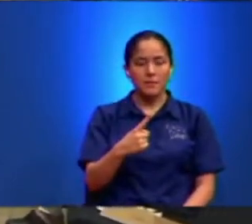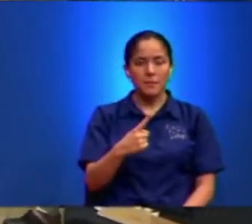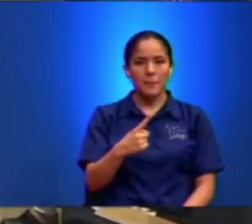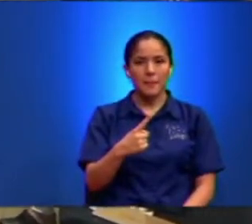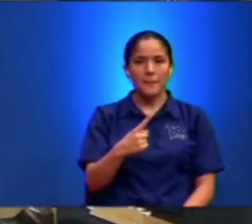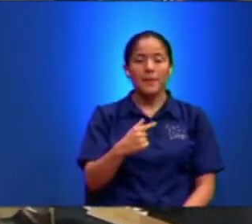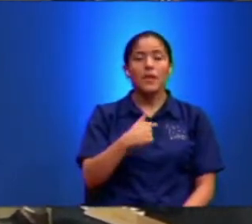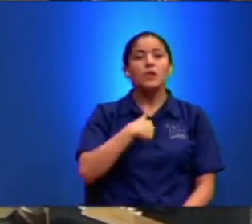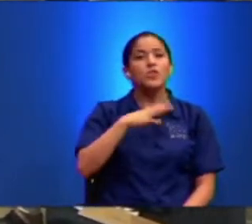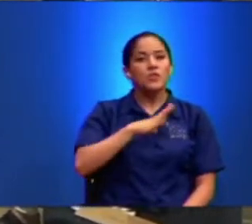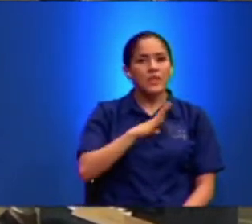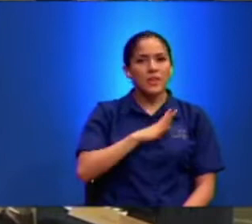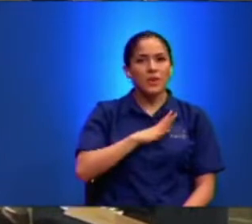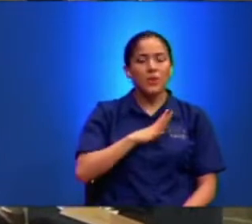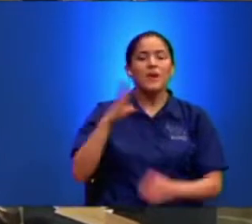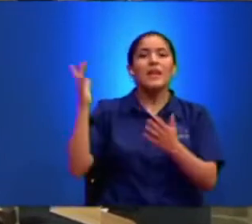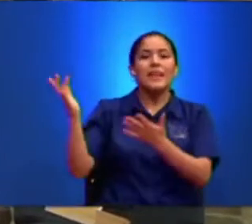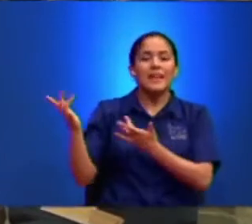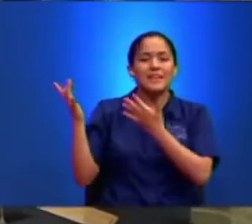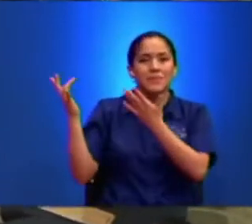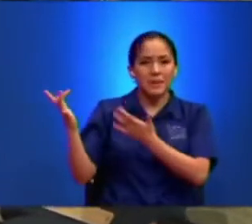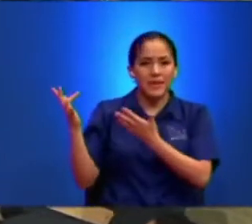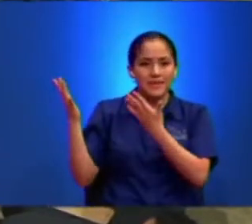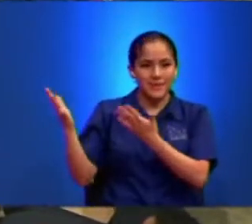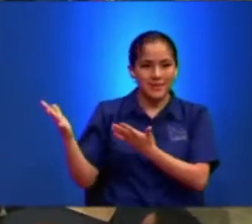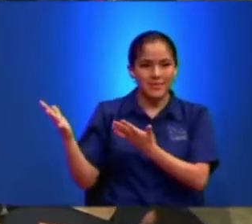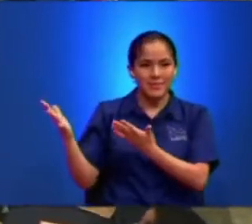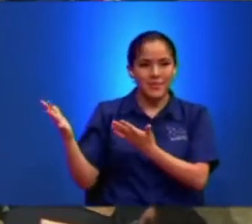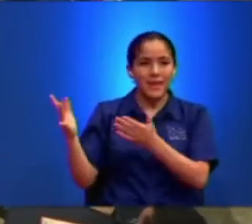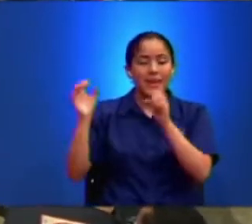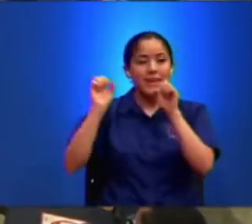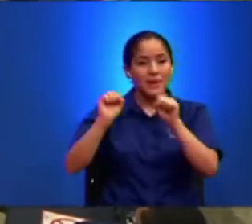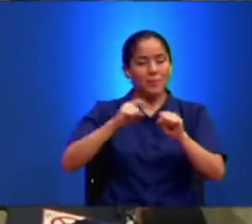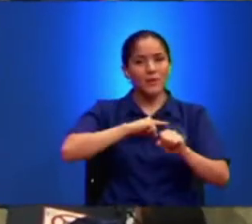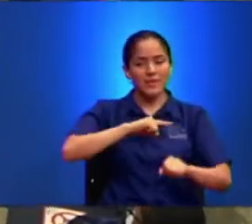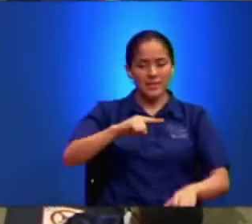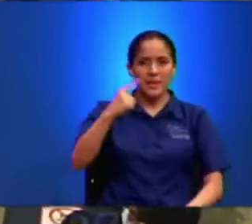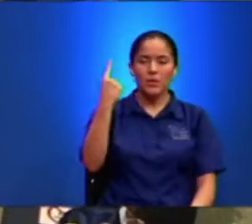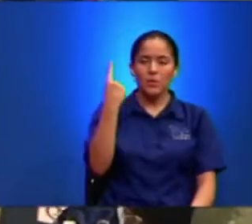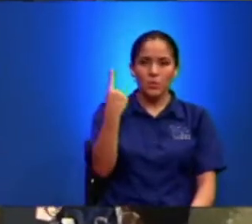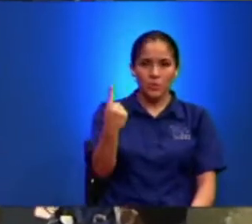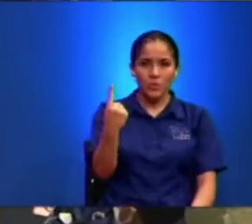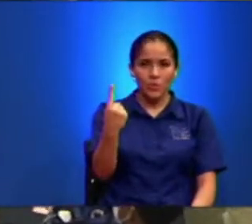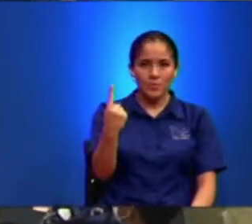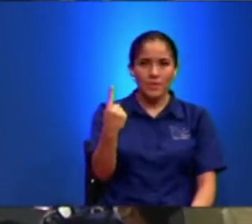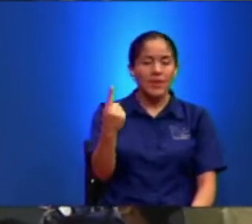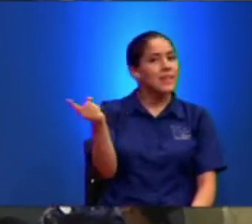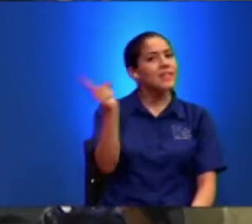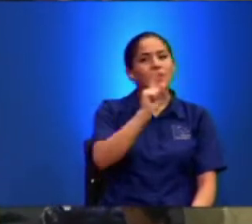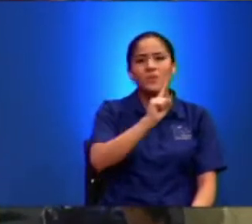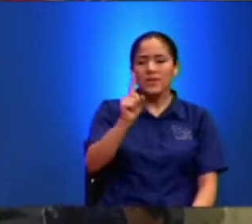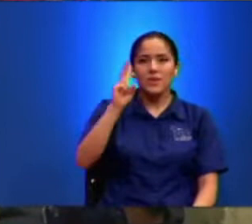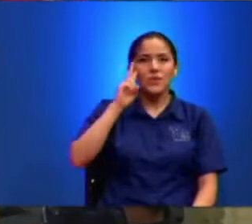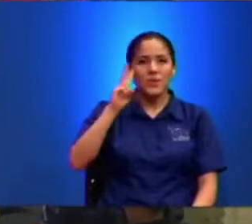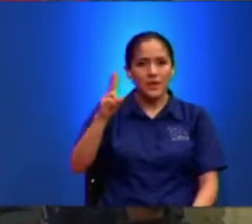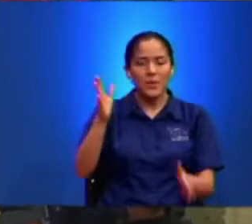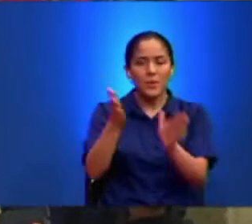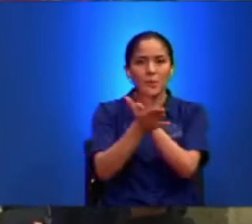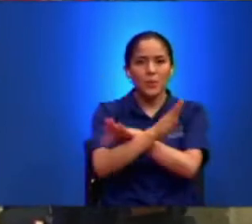Tengo La Esperanza De Que Podría Ser Uno De Los Que No Van A Haber Muerte